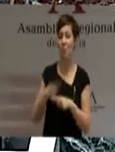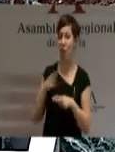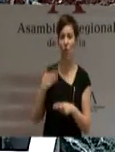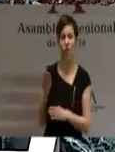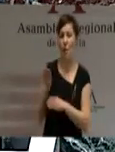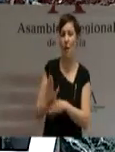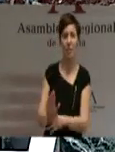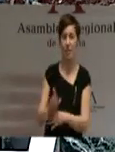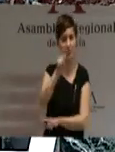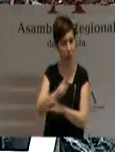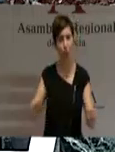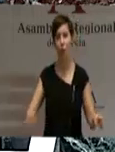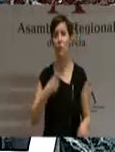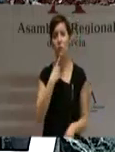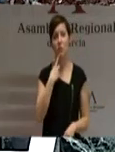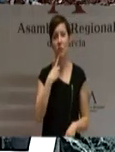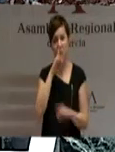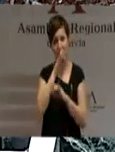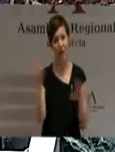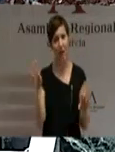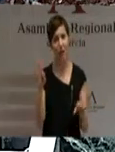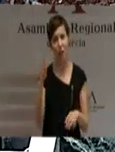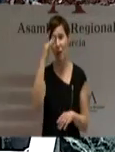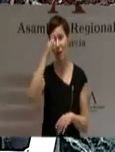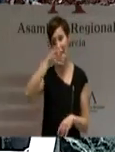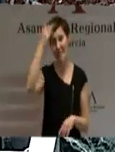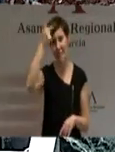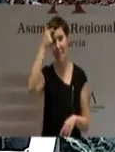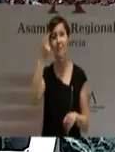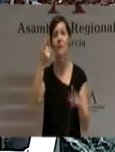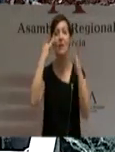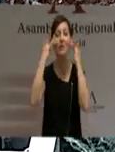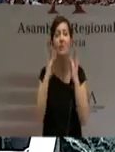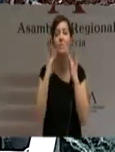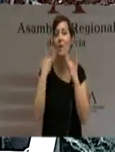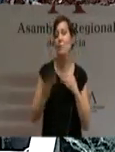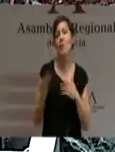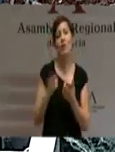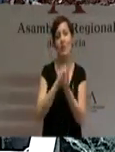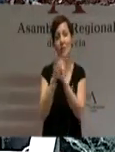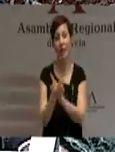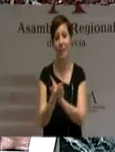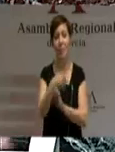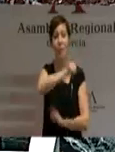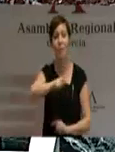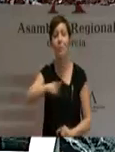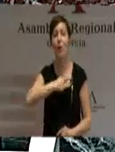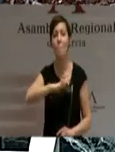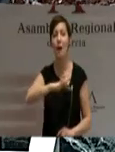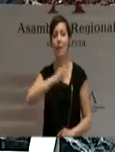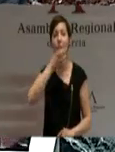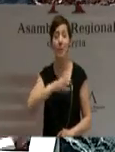aprendiéramos a diferenciar entre la limpieza de las ideas y la maldad de algunos hombres, porque malvados son los que así se comportan.